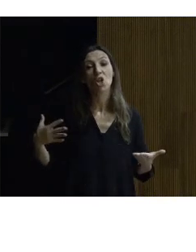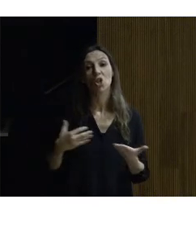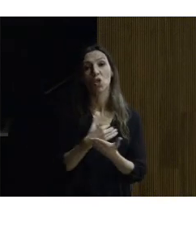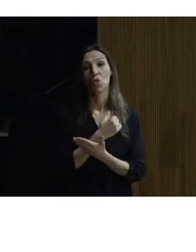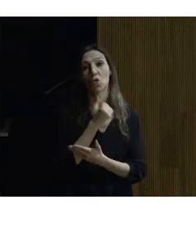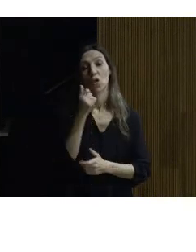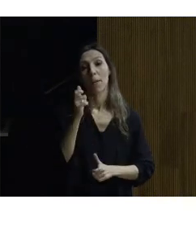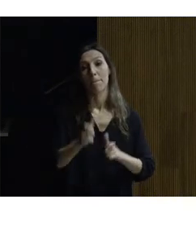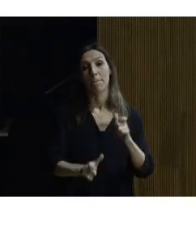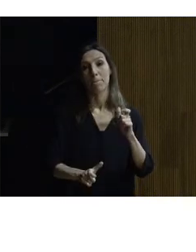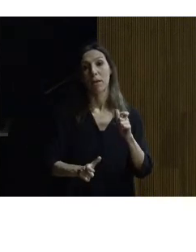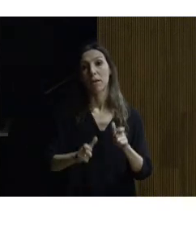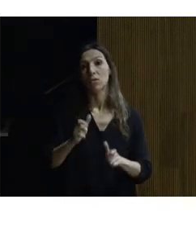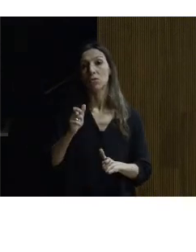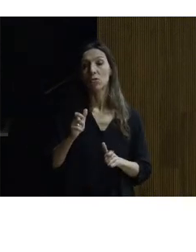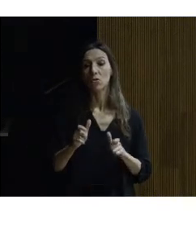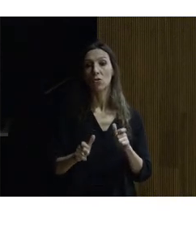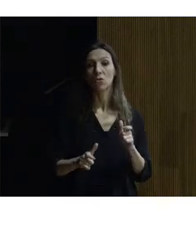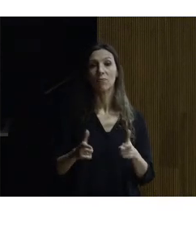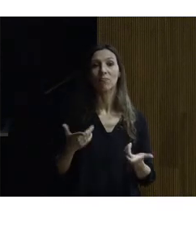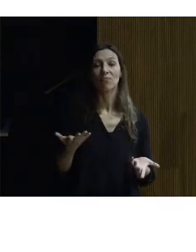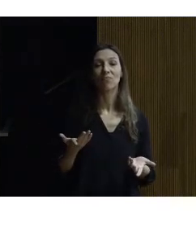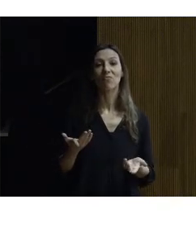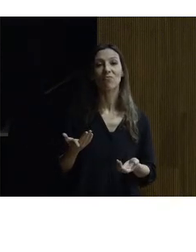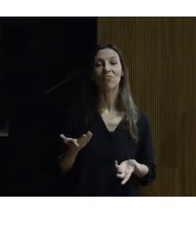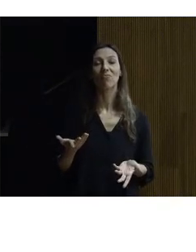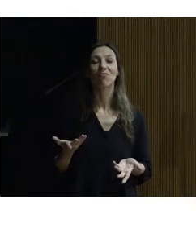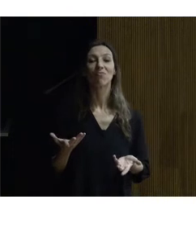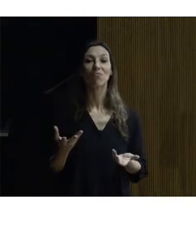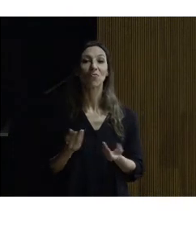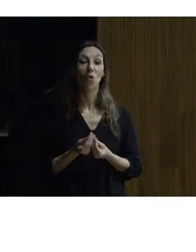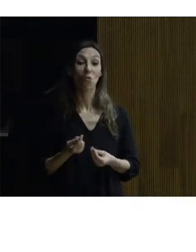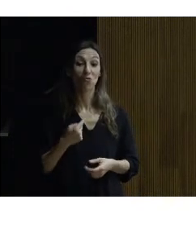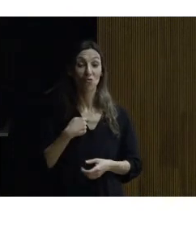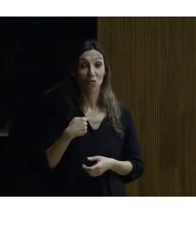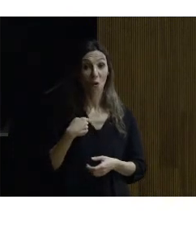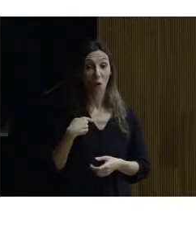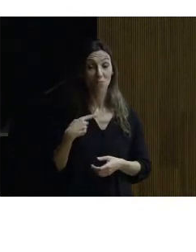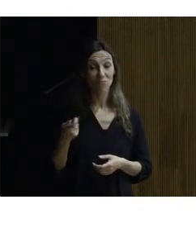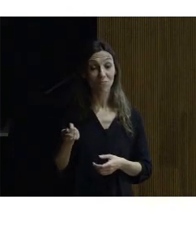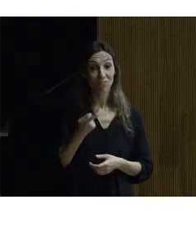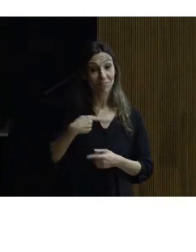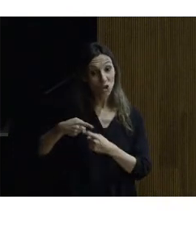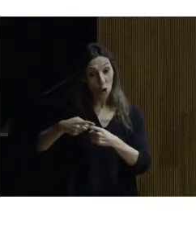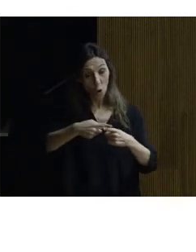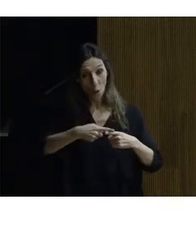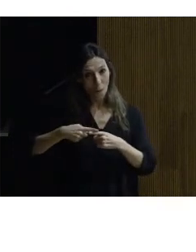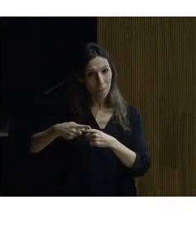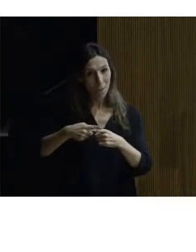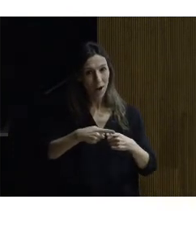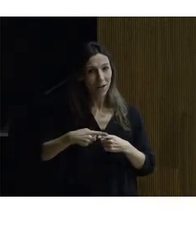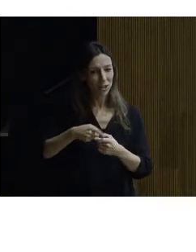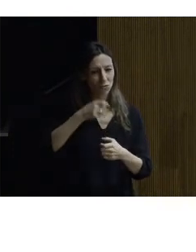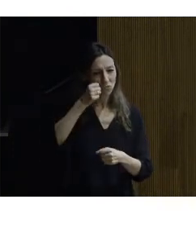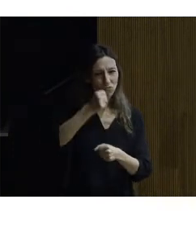que con las que he compartido esta esta andadura de la de trabajar reflexionar